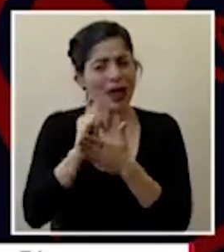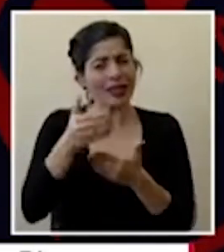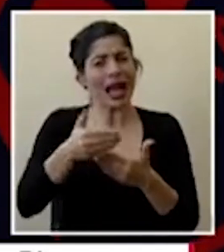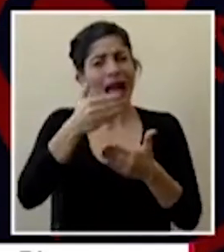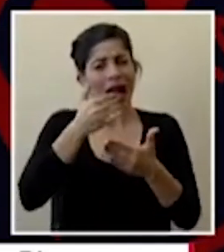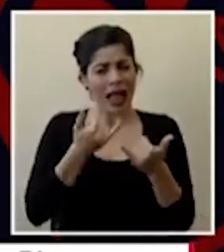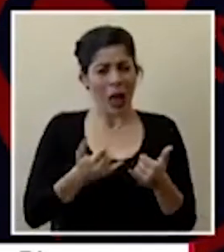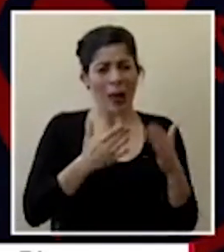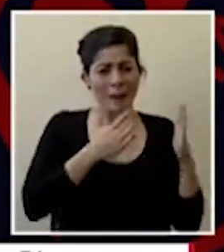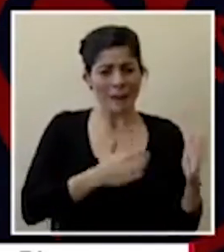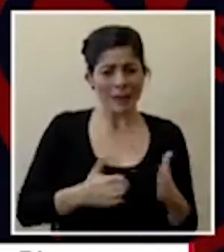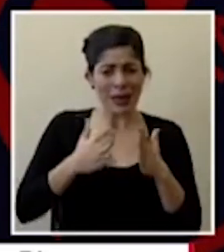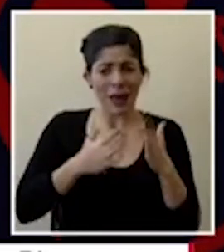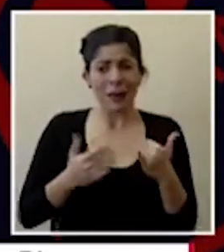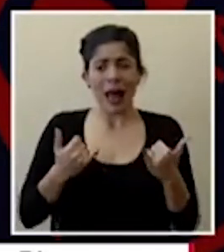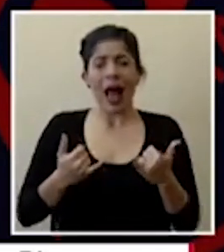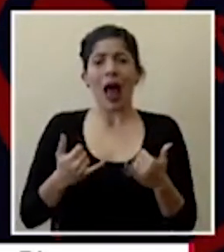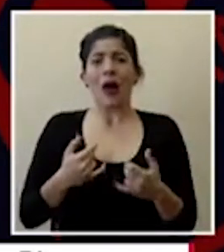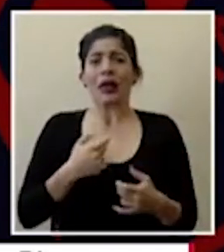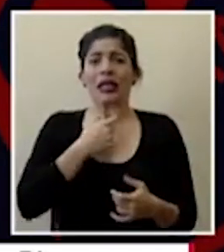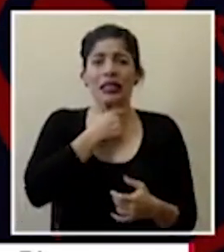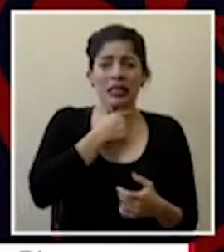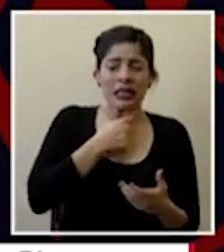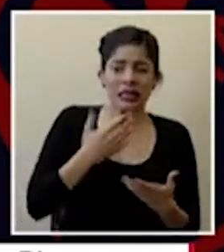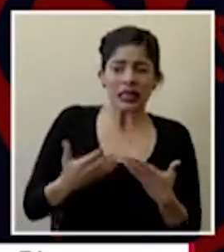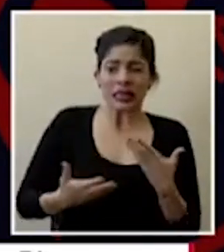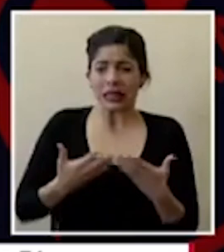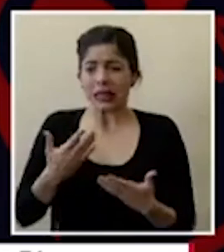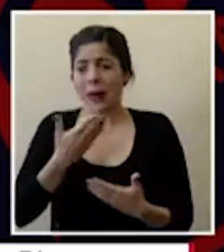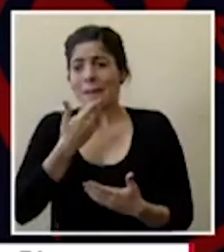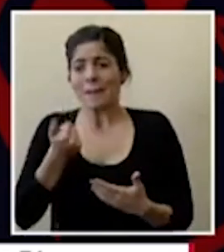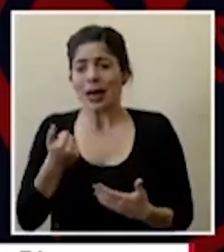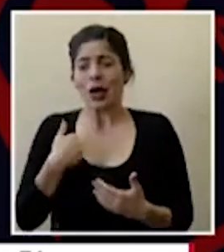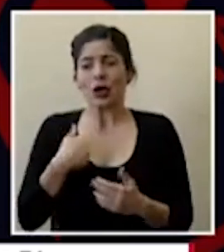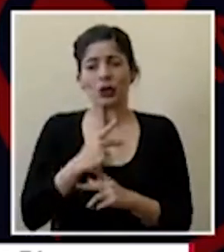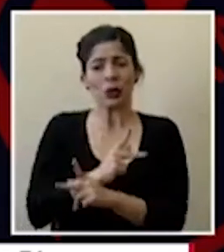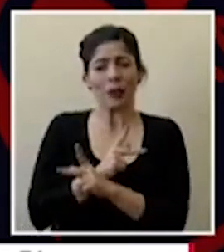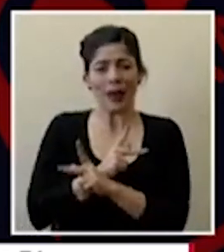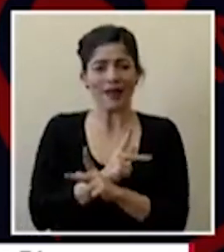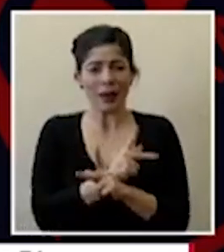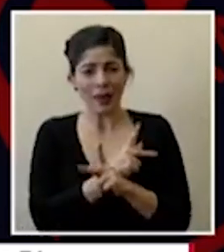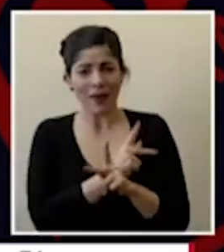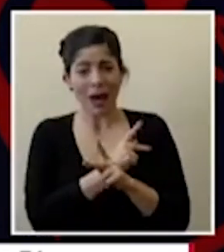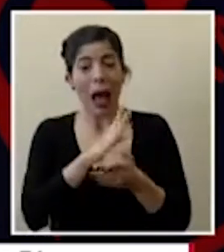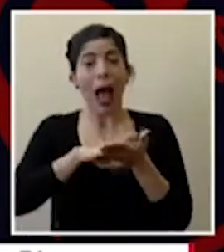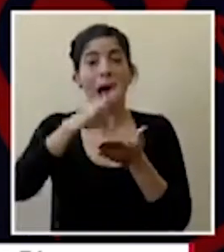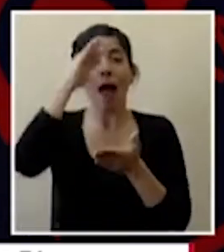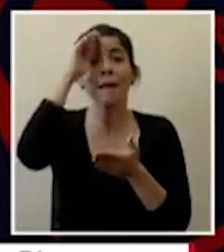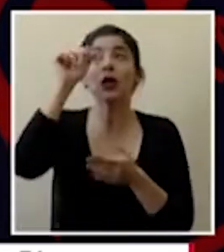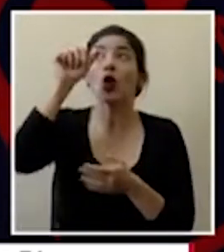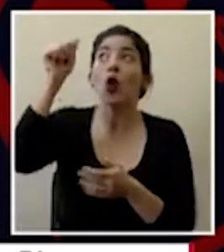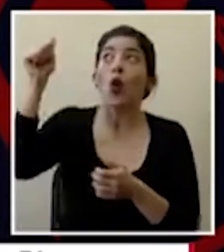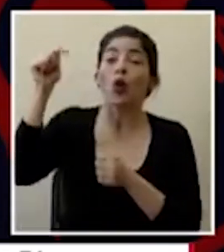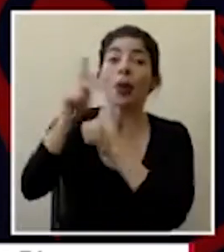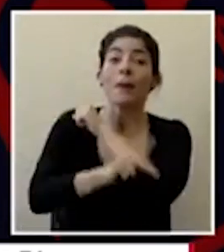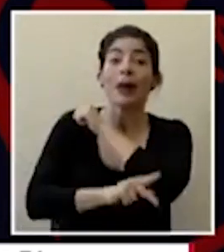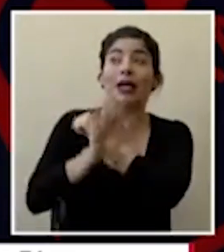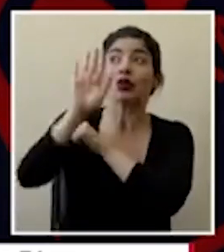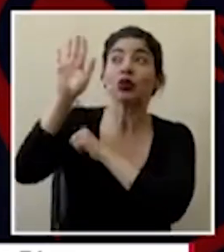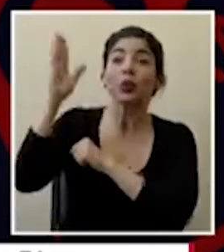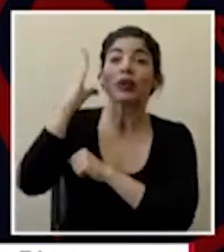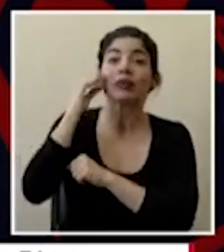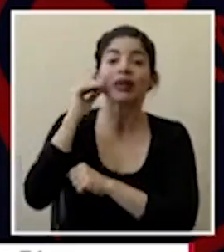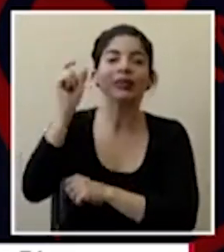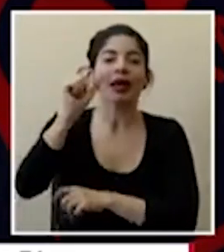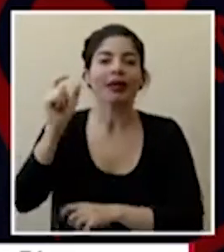estamos ante un momento de crisis ante un momento en el que es mejor ser precavidos y aprender de las experiencias de otros países como